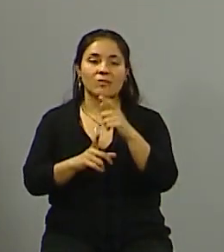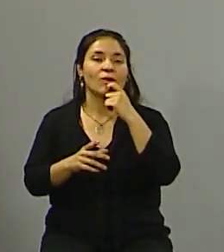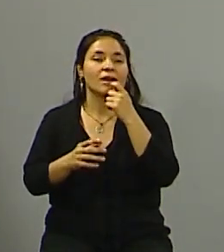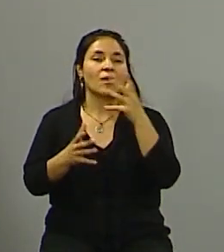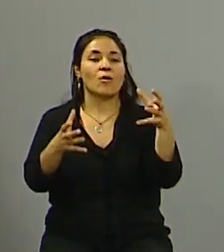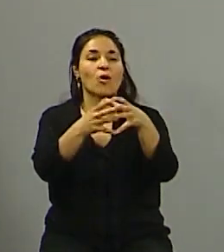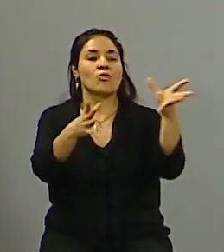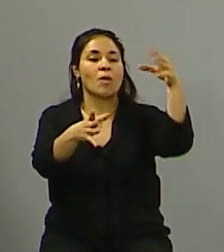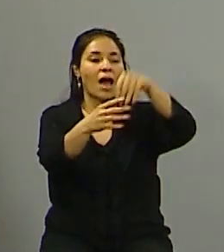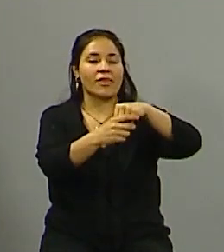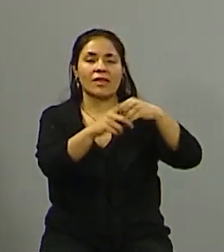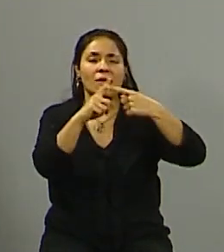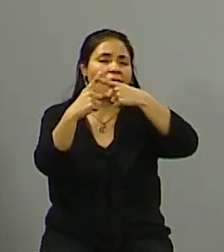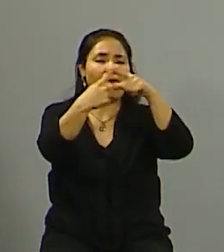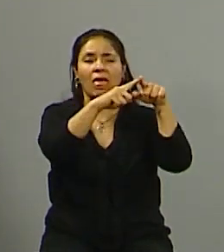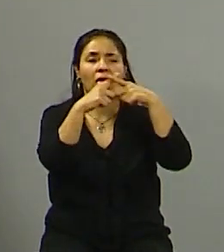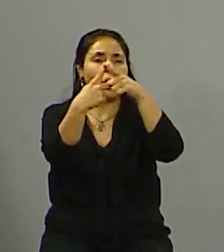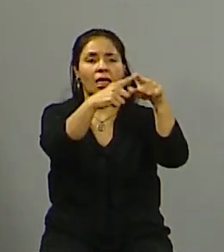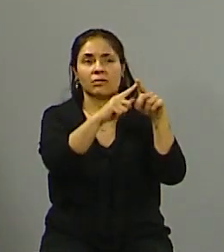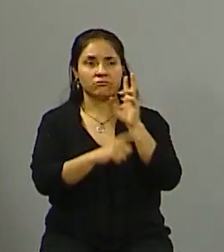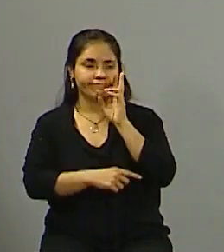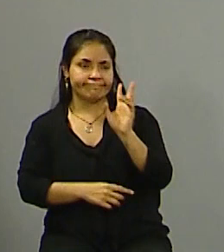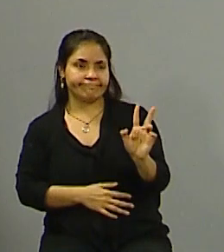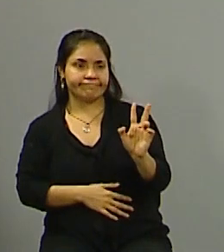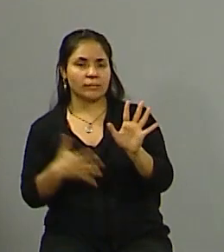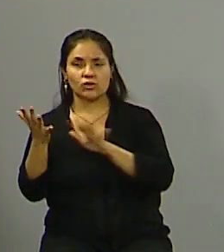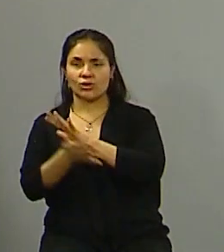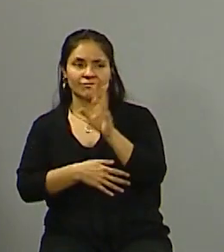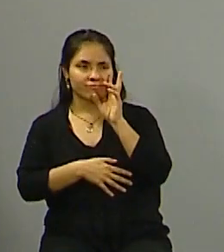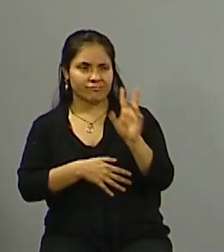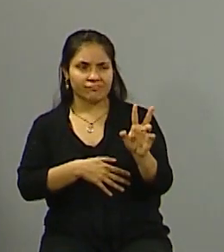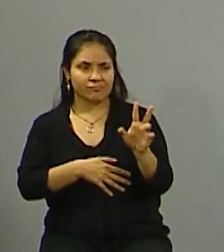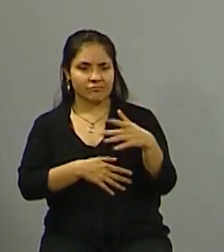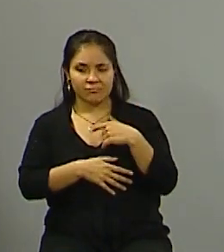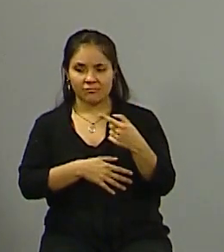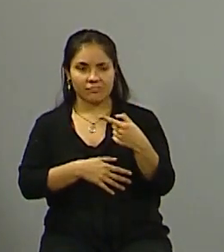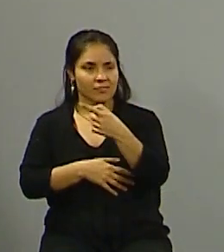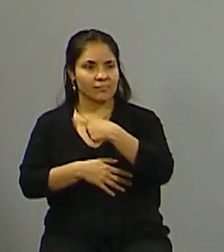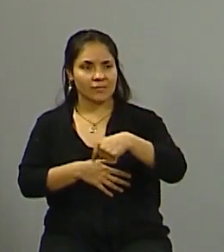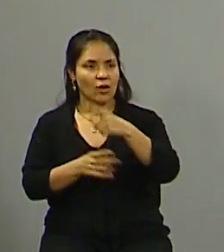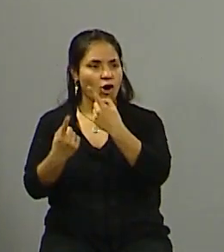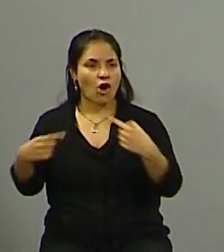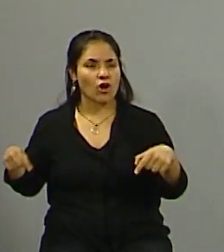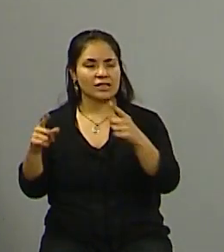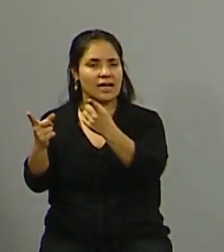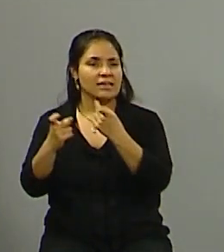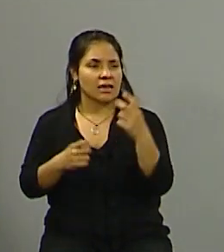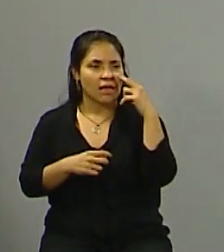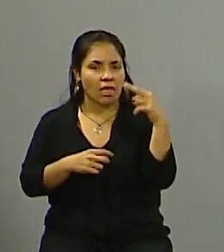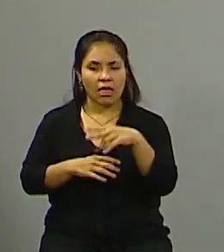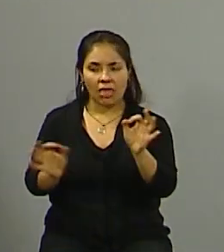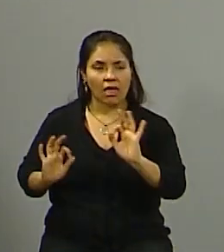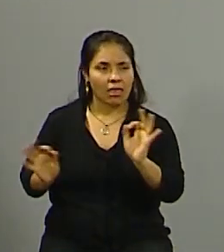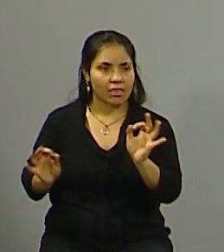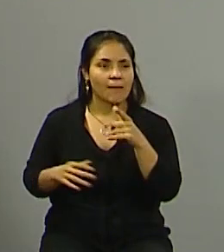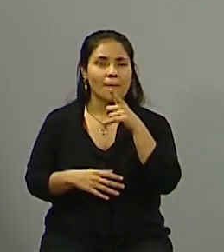interna tan intestina que por ahí se deja de lado lo que realmente necesita la gente ¿vos qué pensás? también